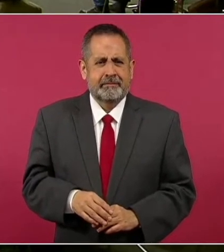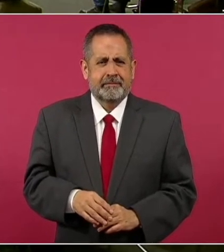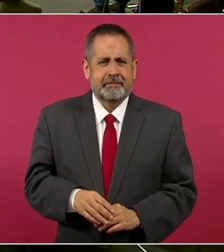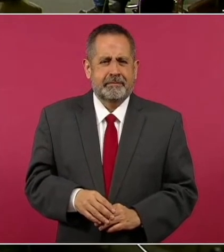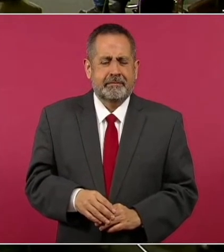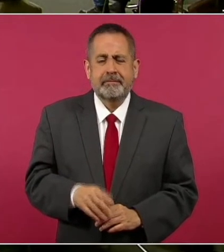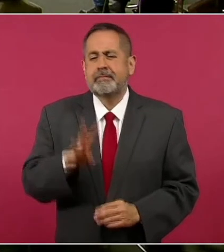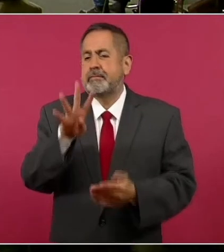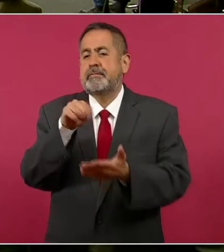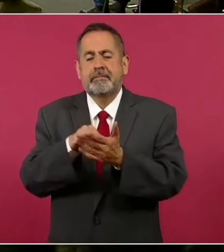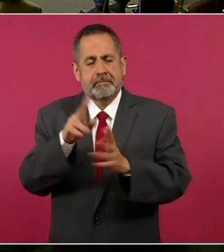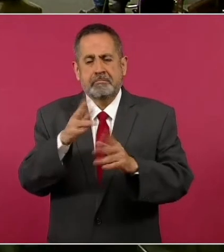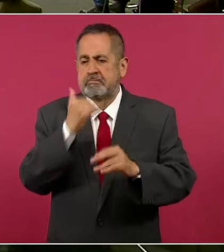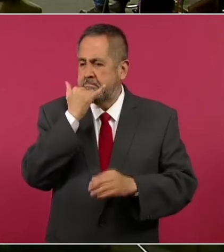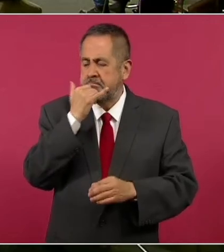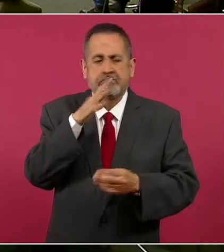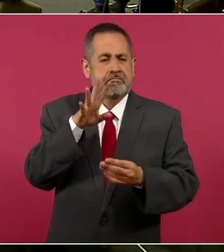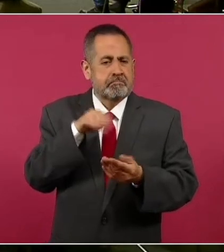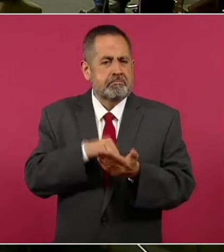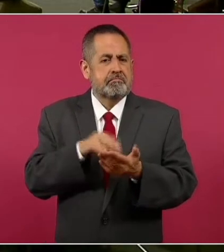a cuatro mil, perdón,